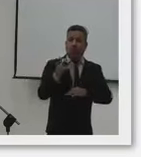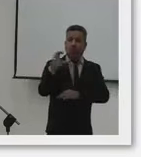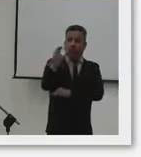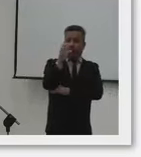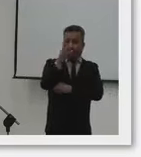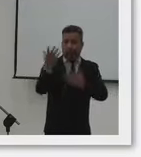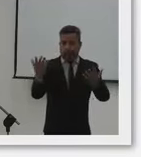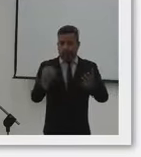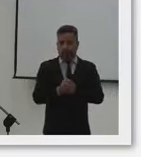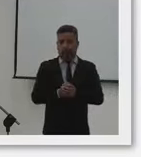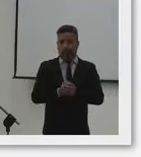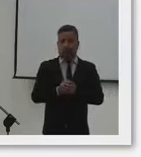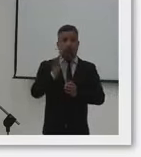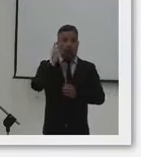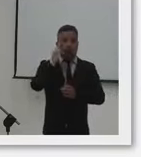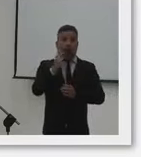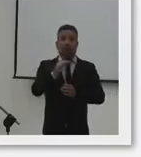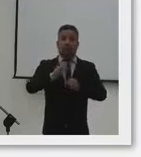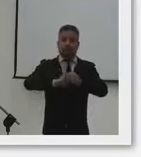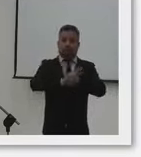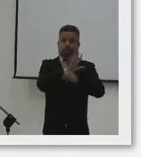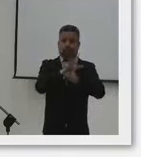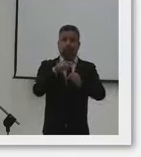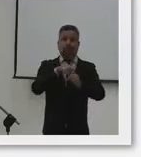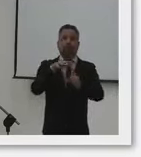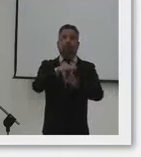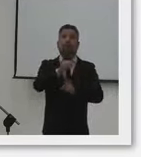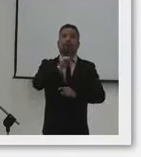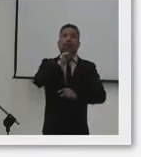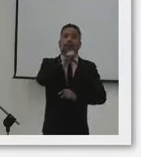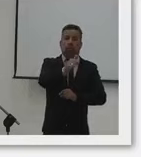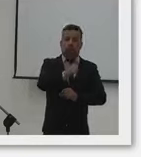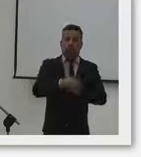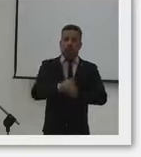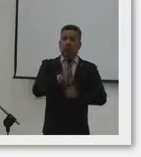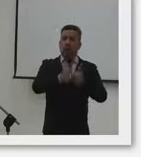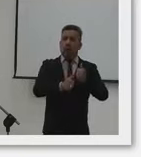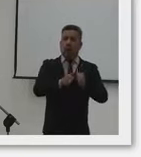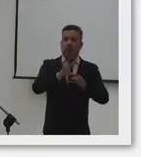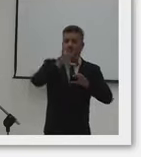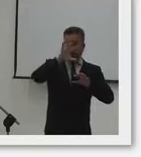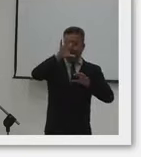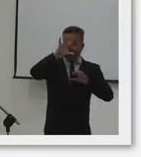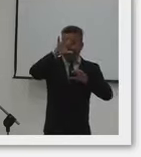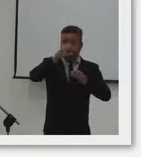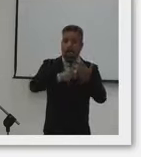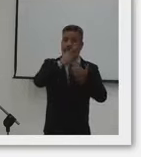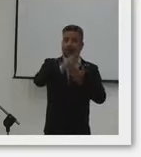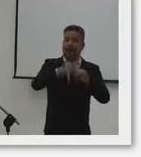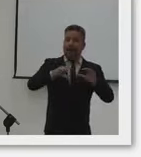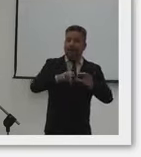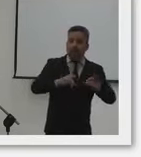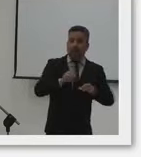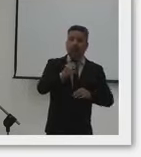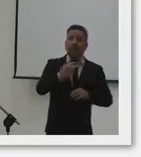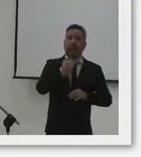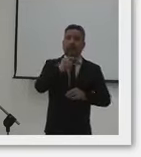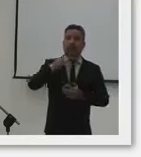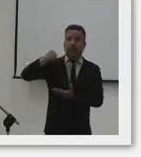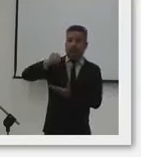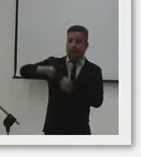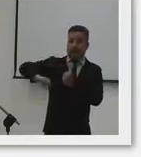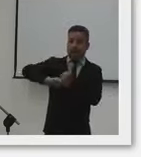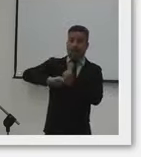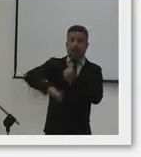hoy del país y por supuesto con pandemia a bordo, pues es la incapacidad de proyectar muchos de sus eventos porque los